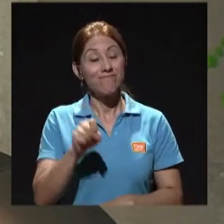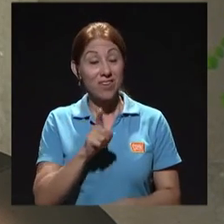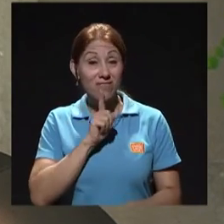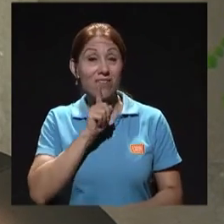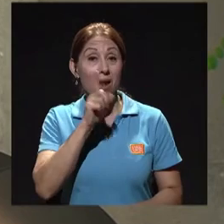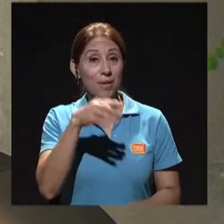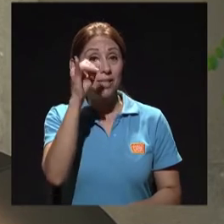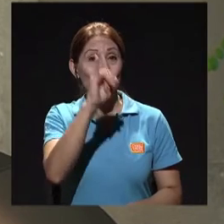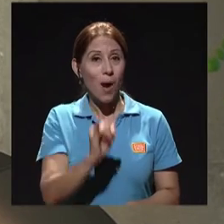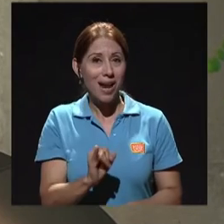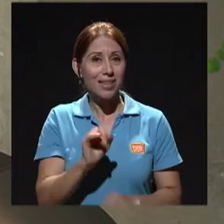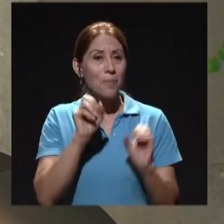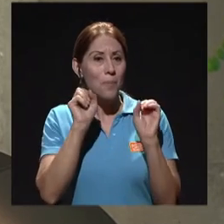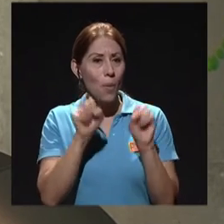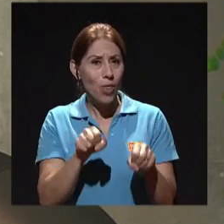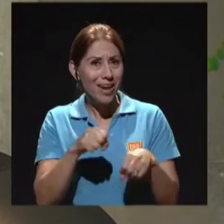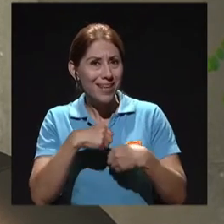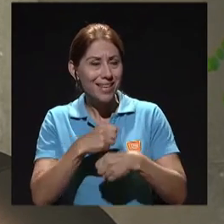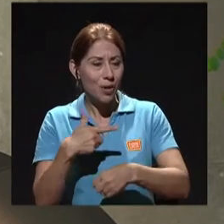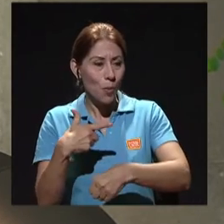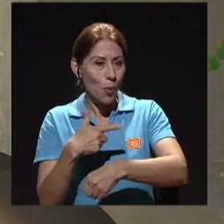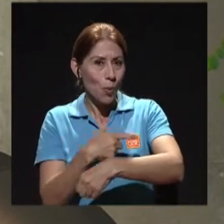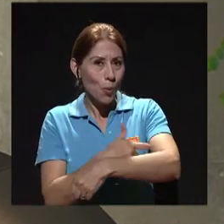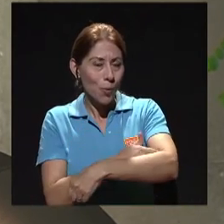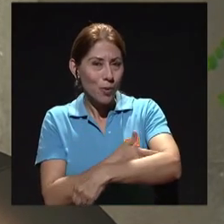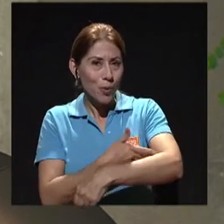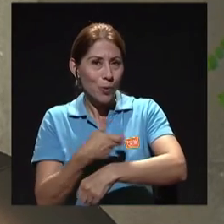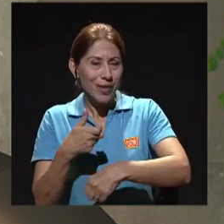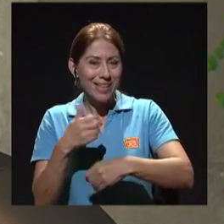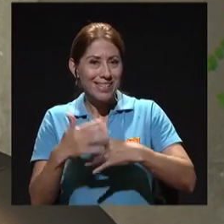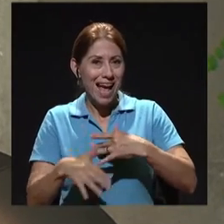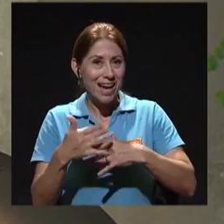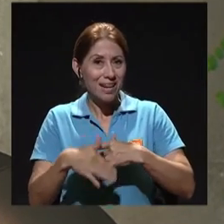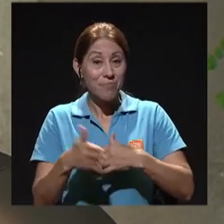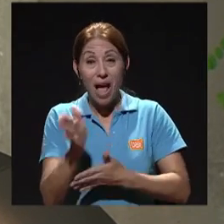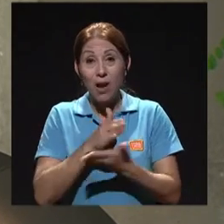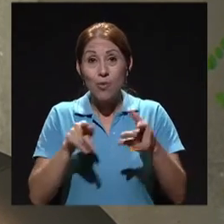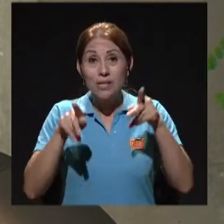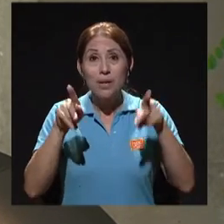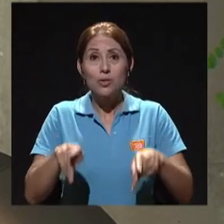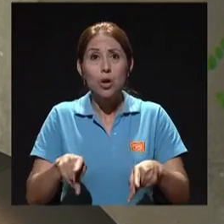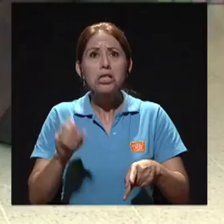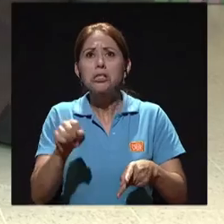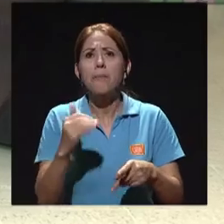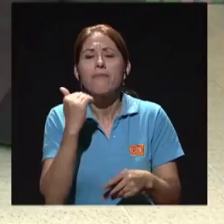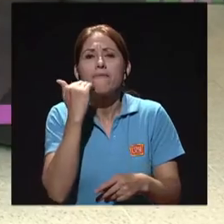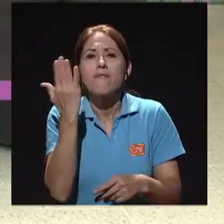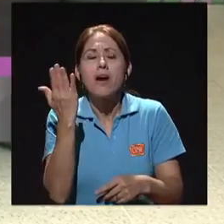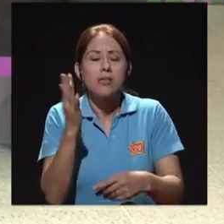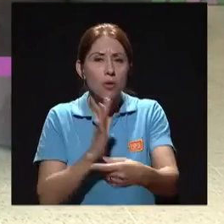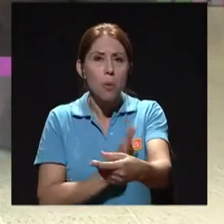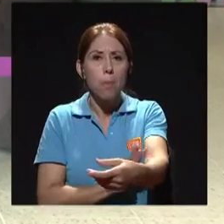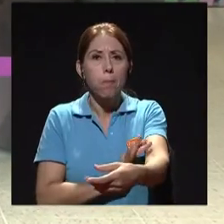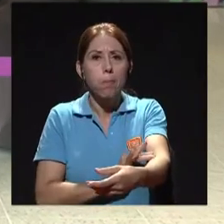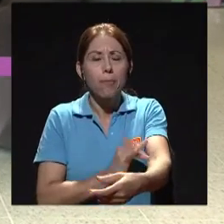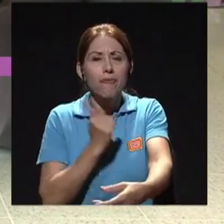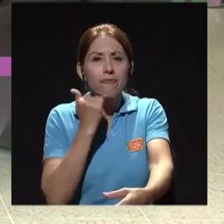Es un arte, realmente, tomar una muestra de sangre de personas que son increíblemente precisas,